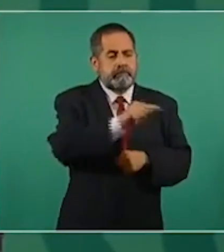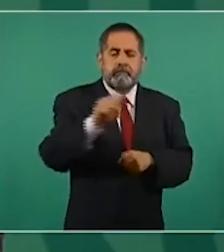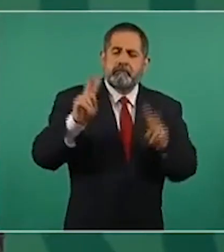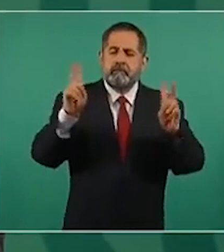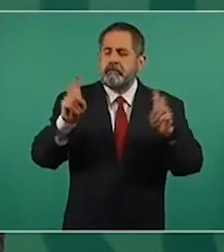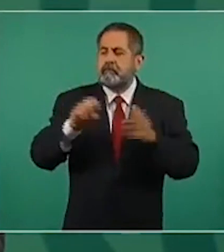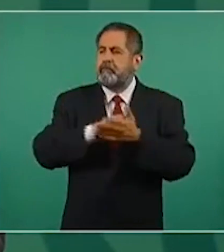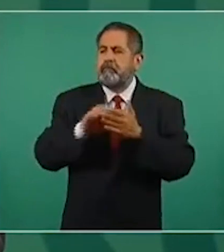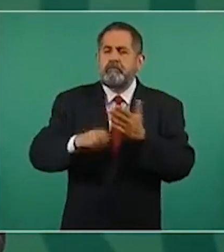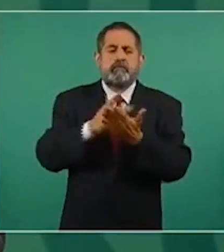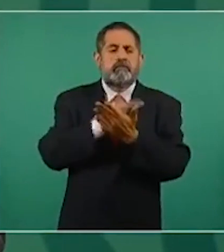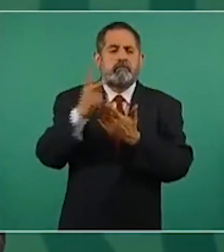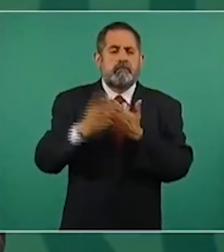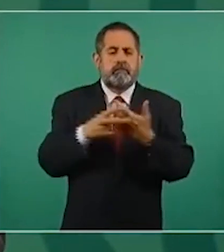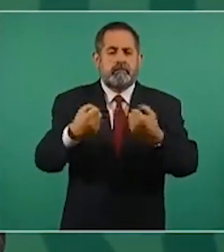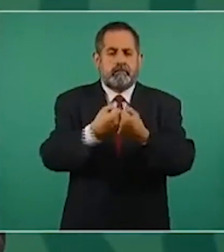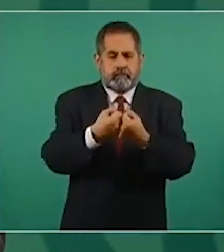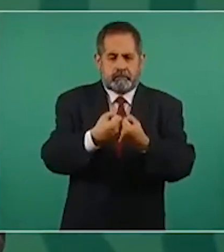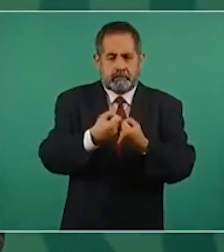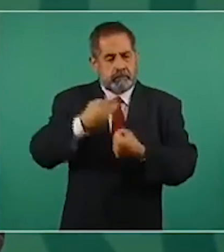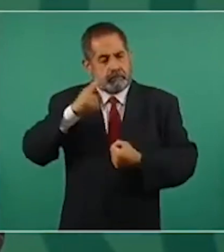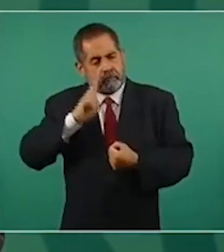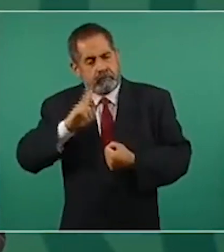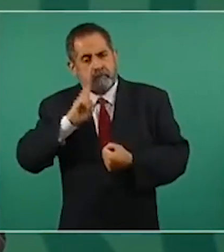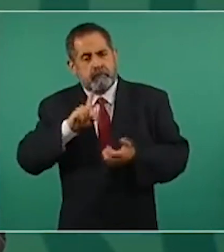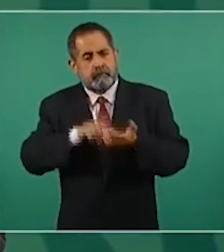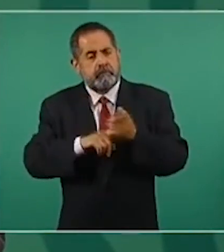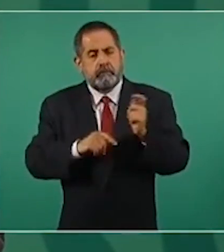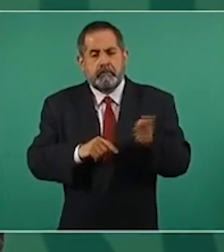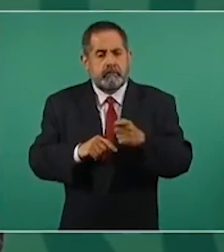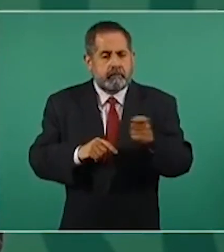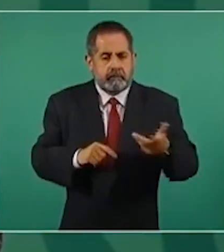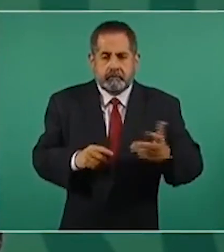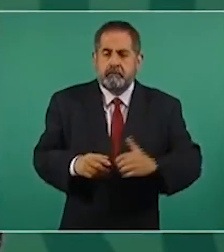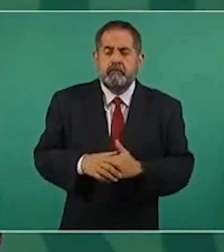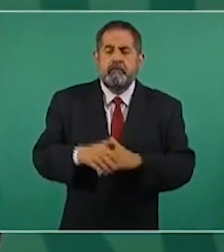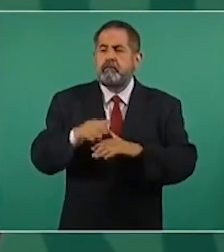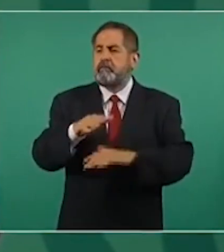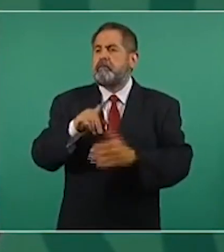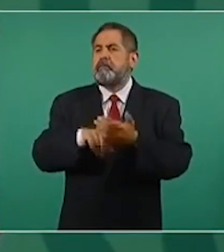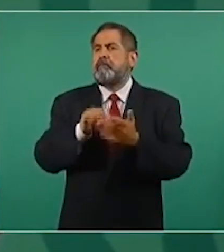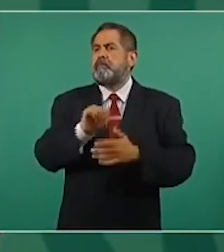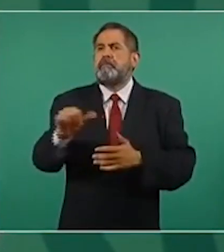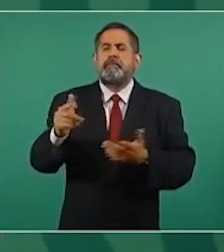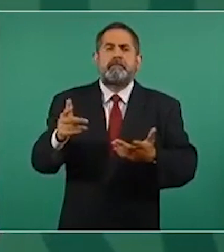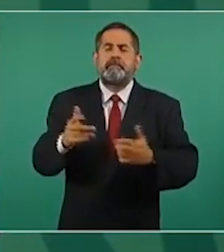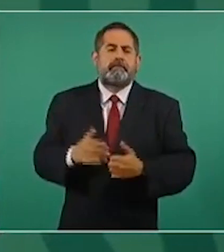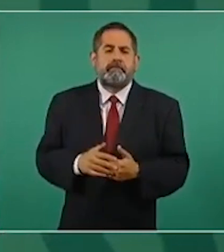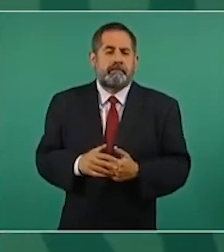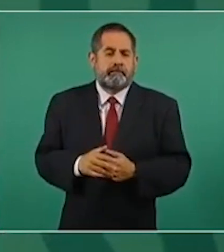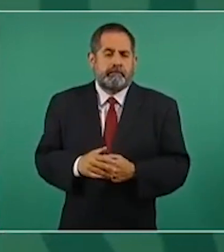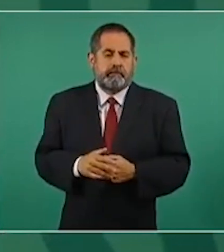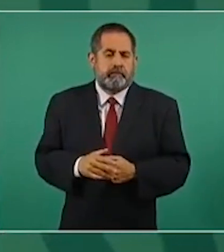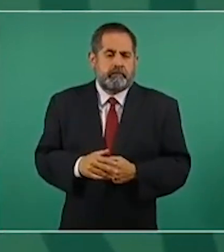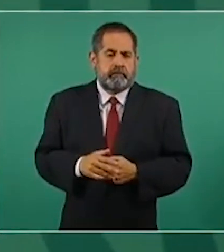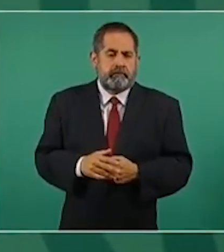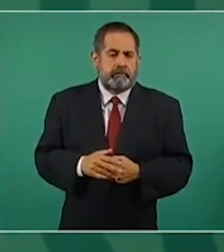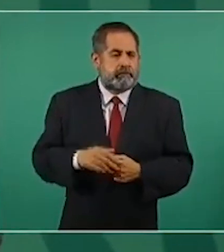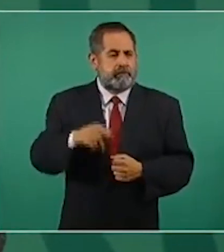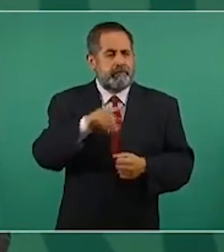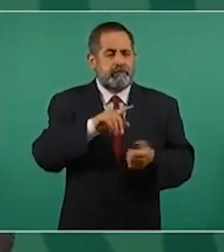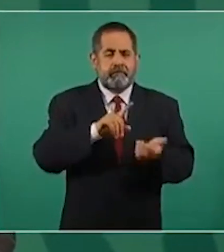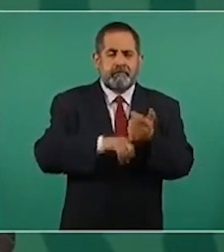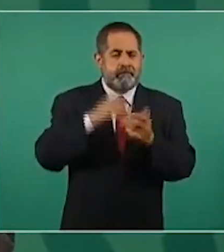fronterizo, lo que tiene que ver con San